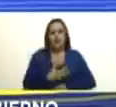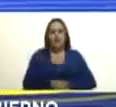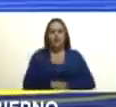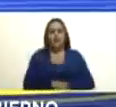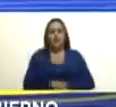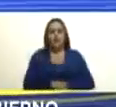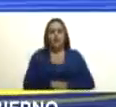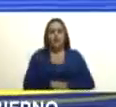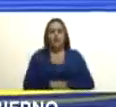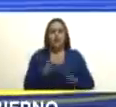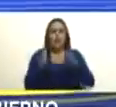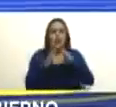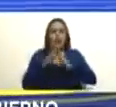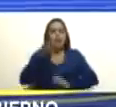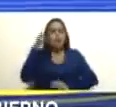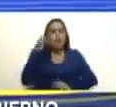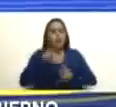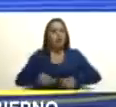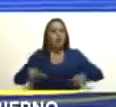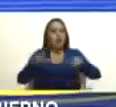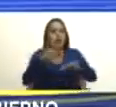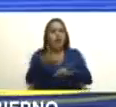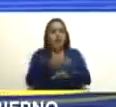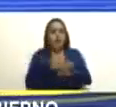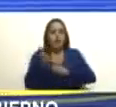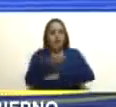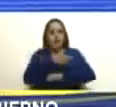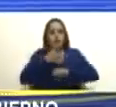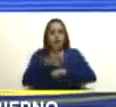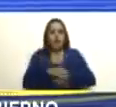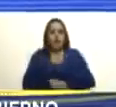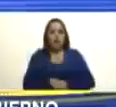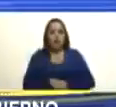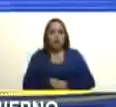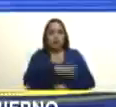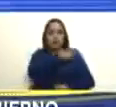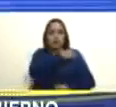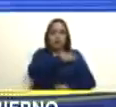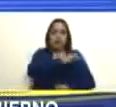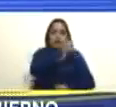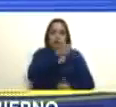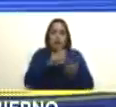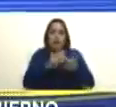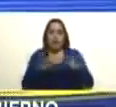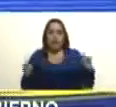casa amarilla que fue sede de gobierno del capitán general de la